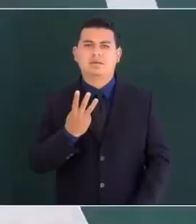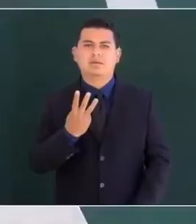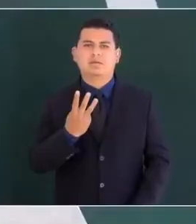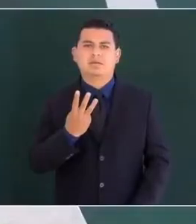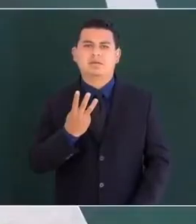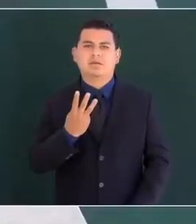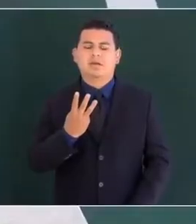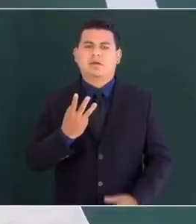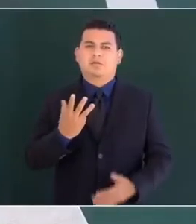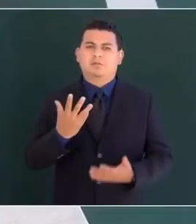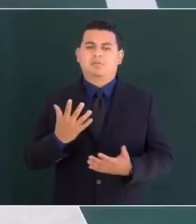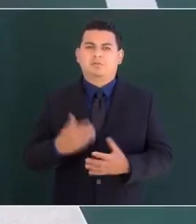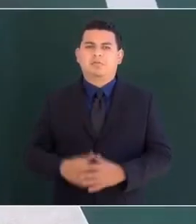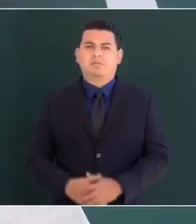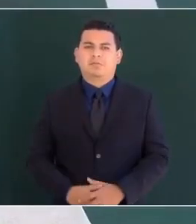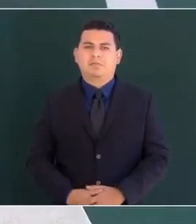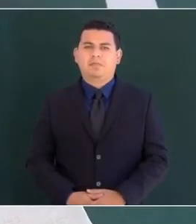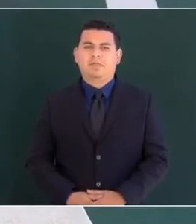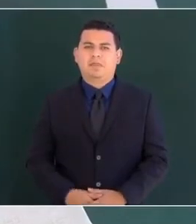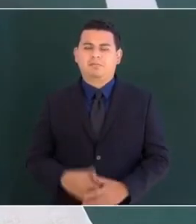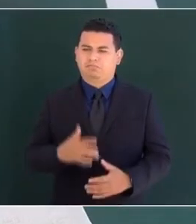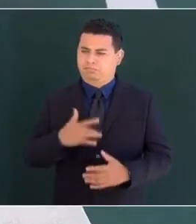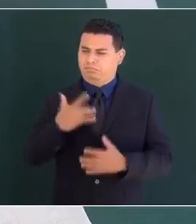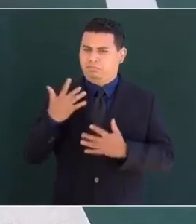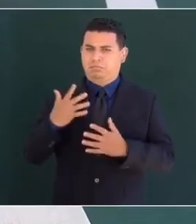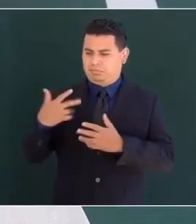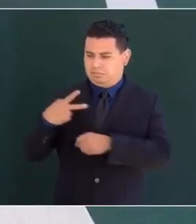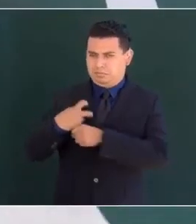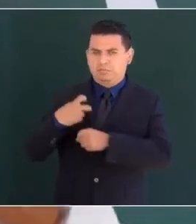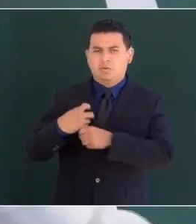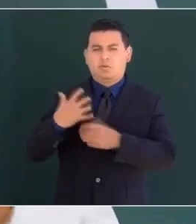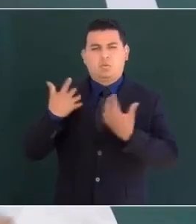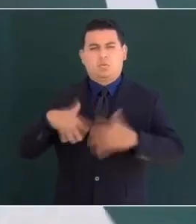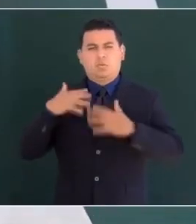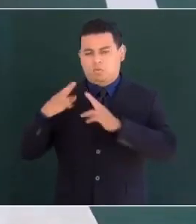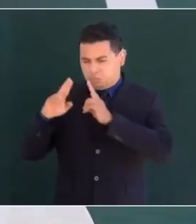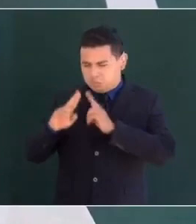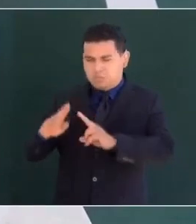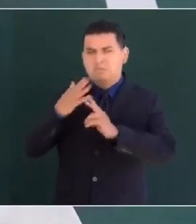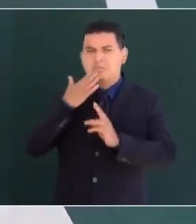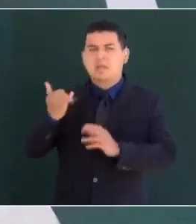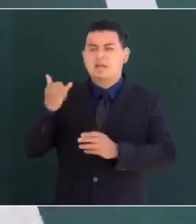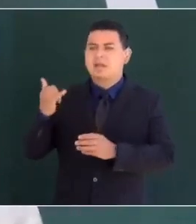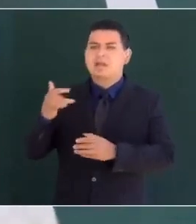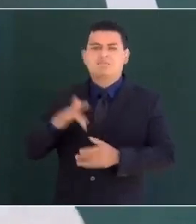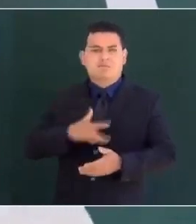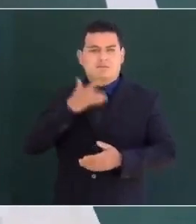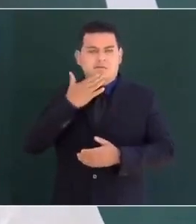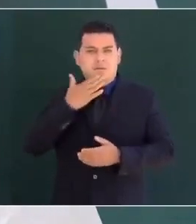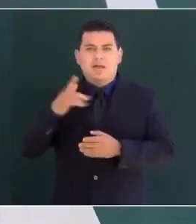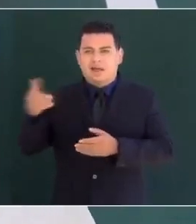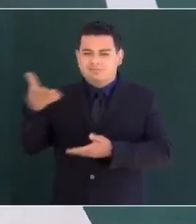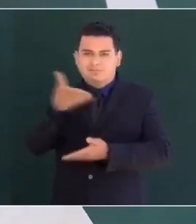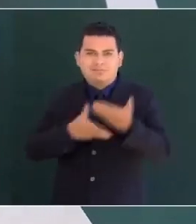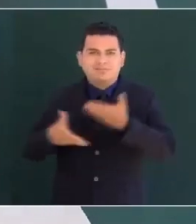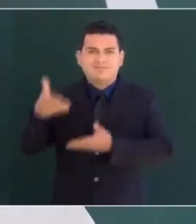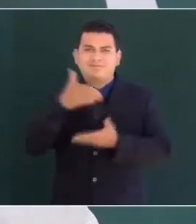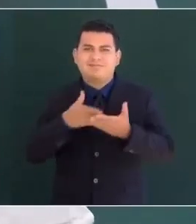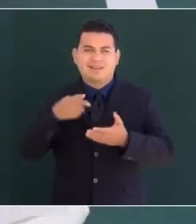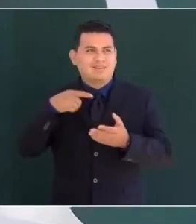esta experiencia y de haber regresado,